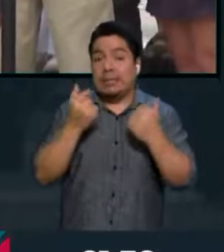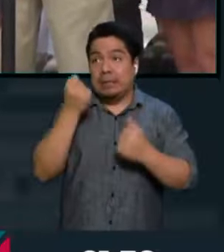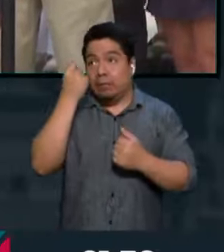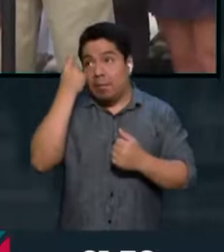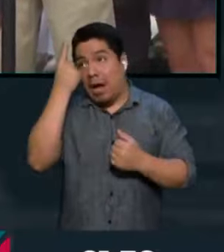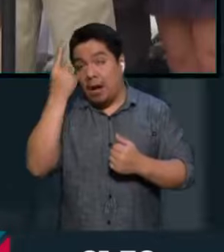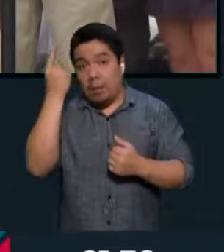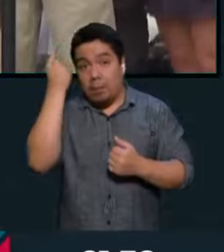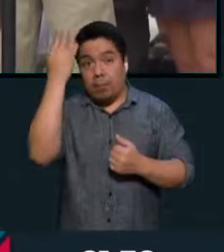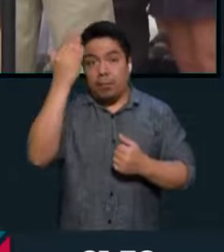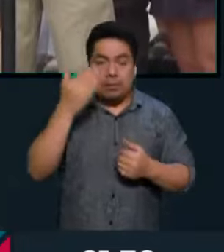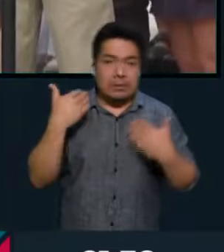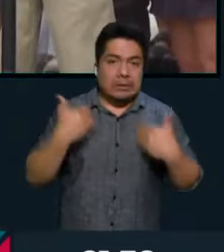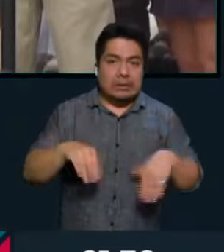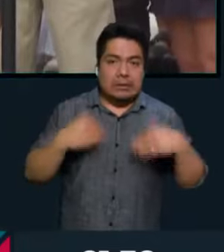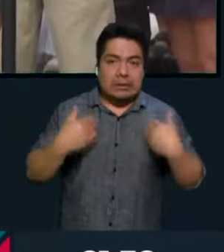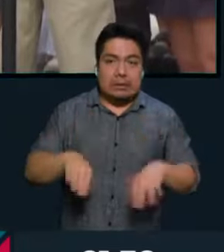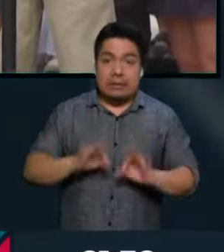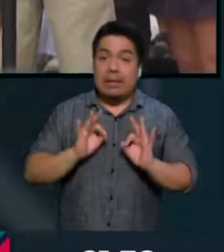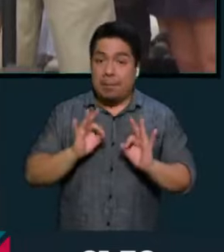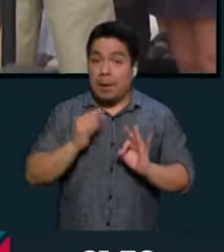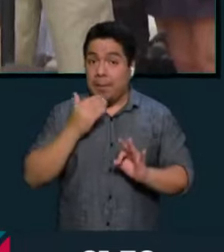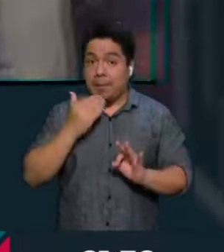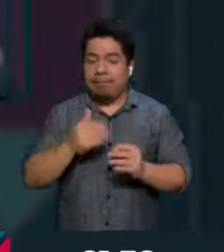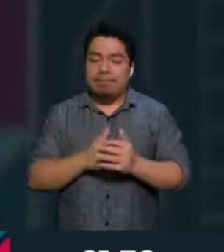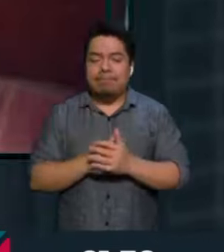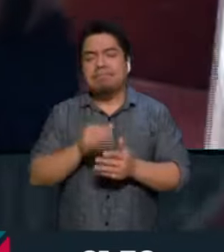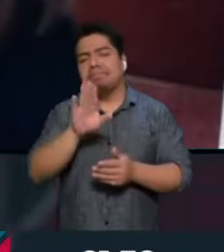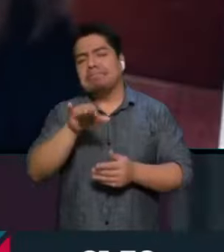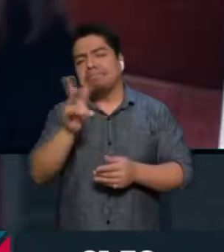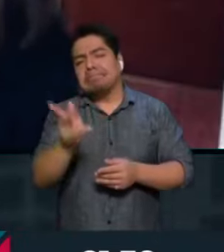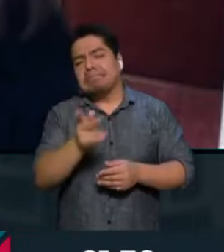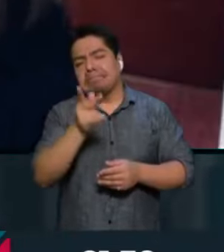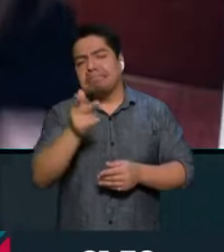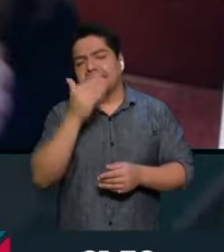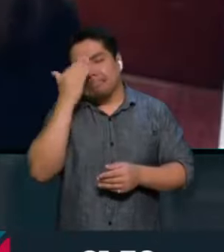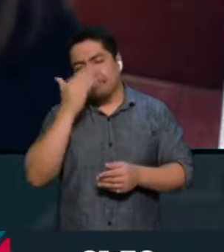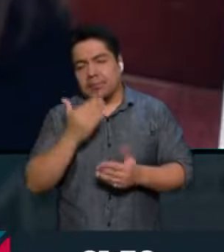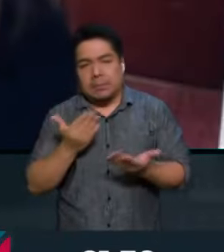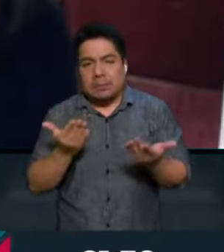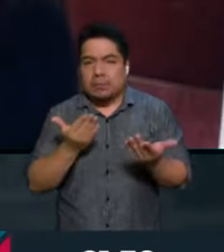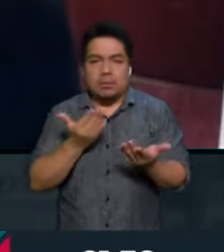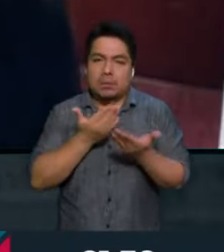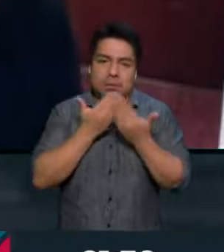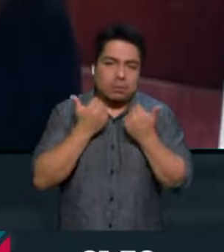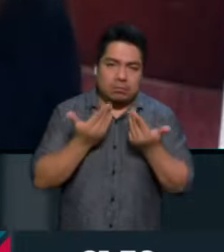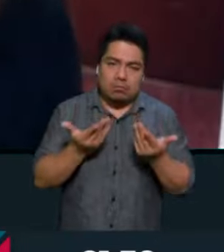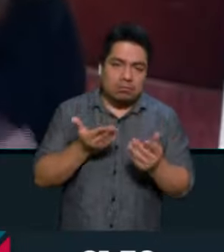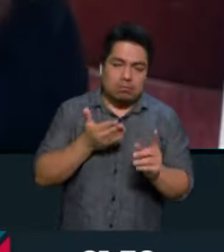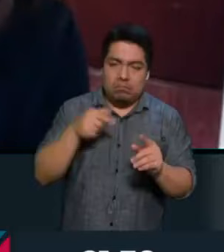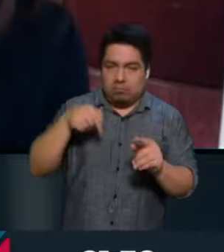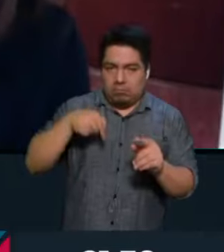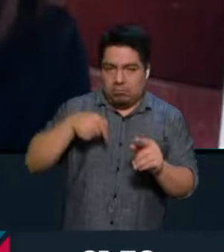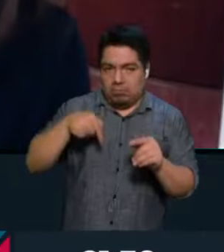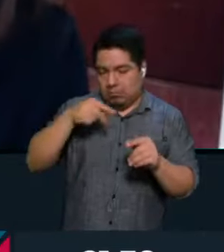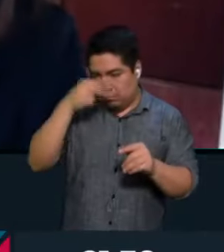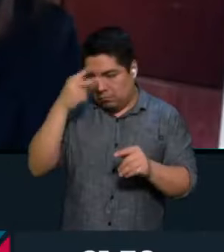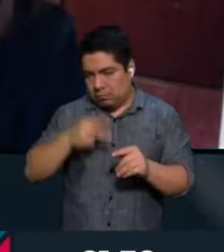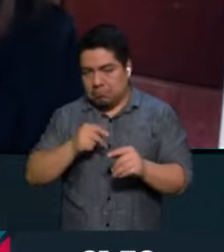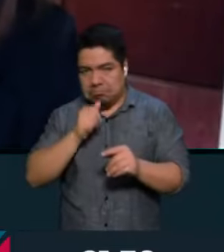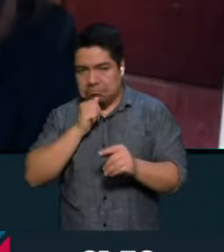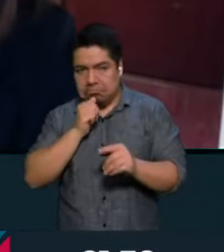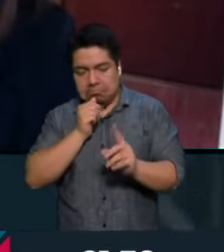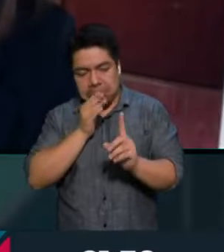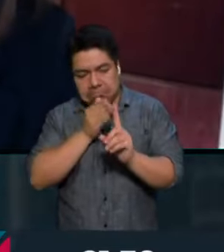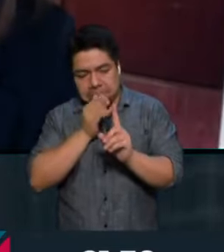pues que va a poner bueno. Así es. Y también me gustaría preguntarle, digo, evidentemente nosotros no tenemos ningún tipo de incidencia desde acá, desde nuestro país, pero